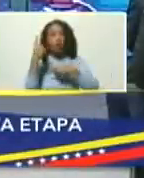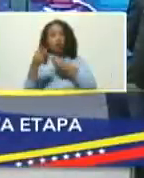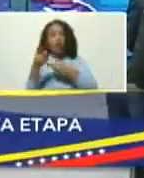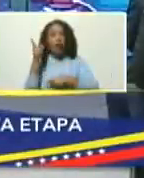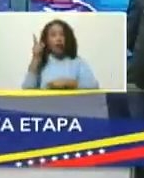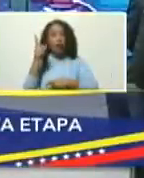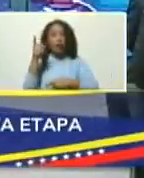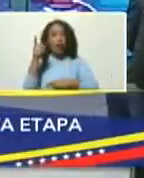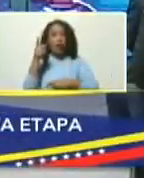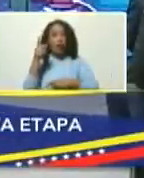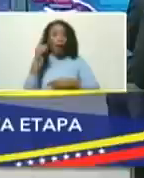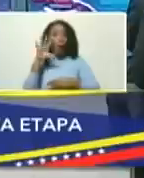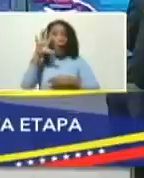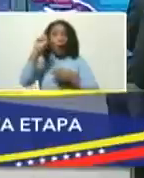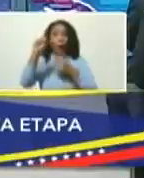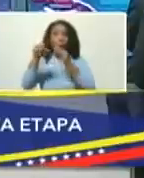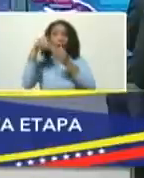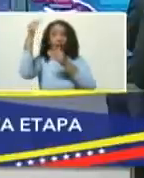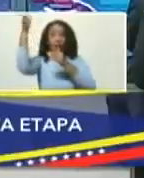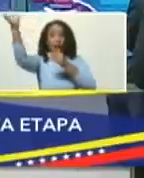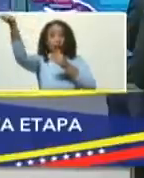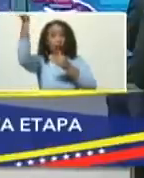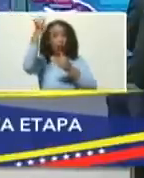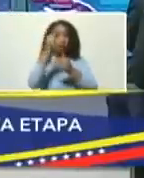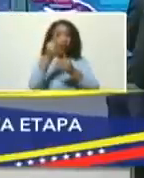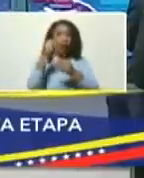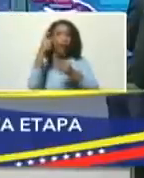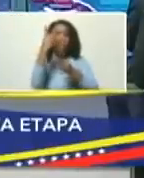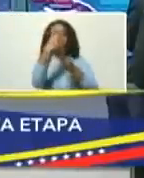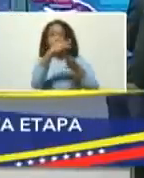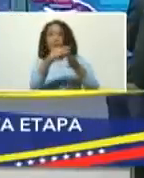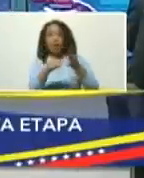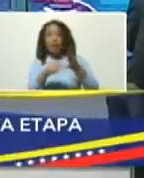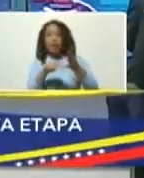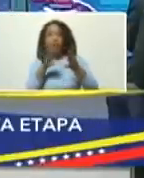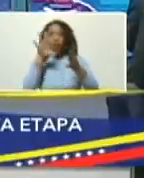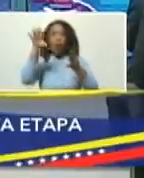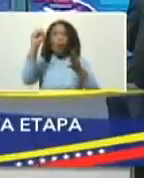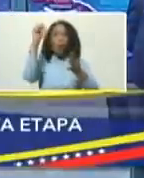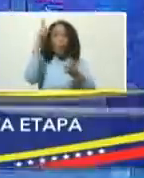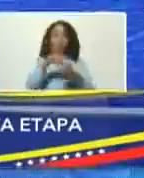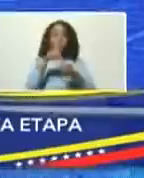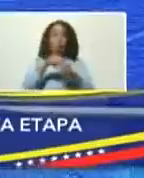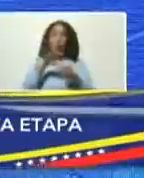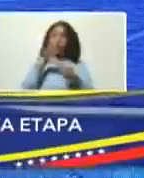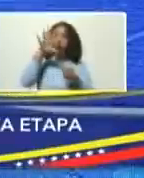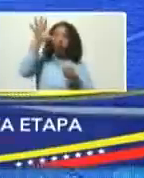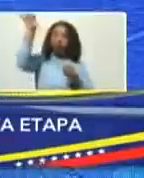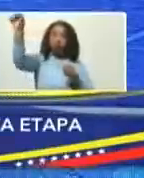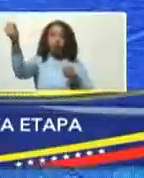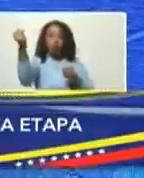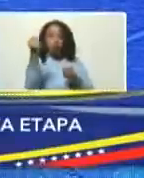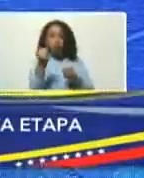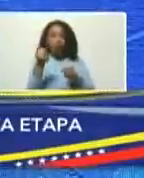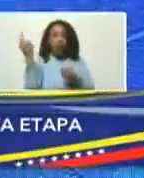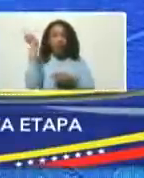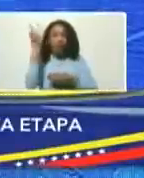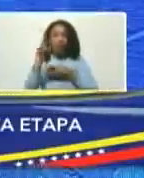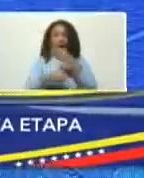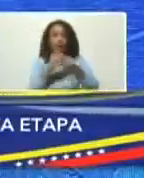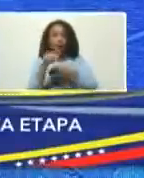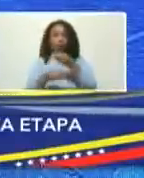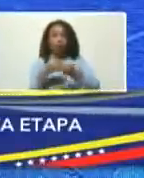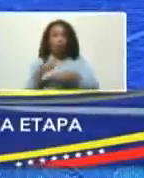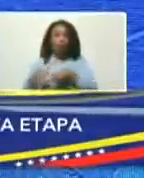importación producto del ingreso petrolero Venezuela creó zonas